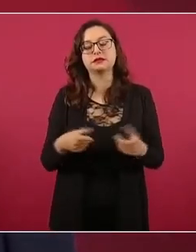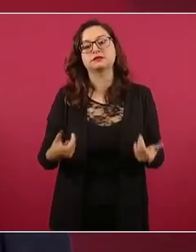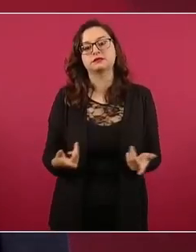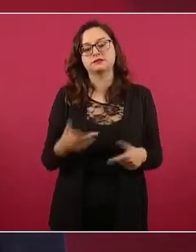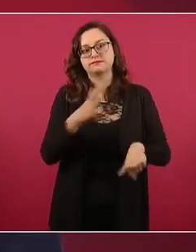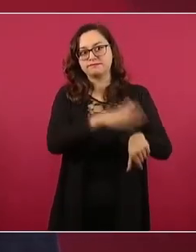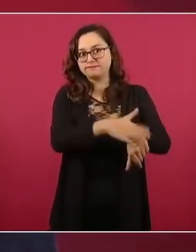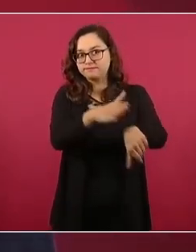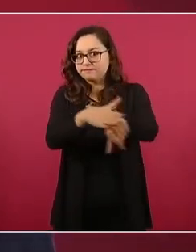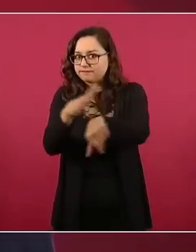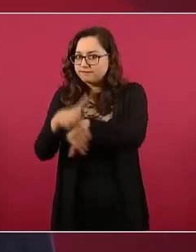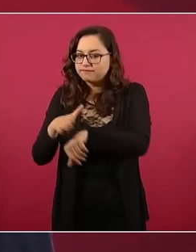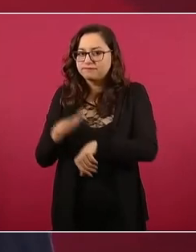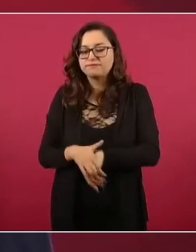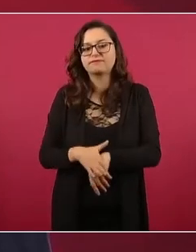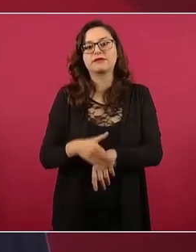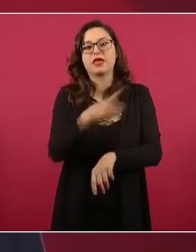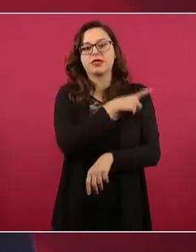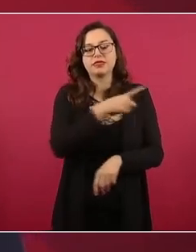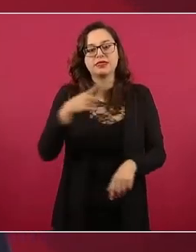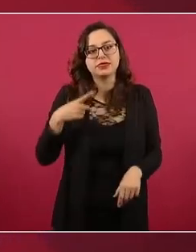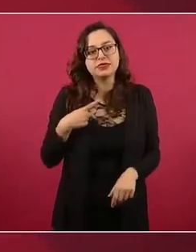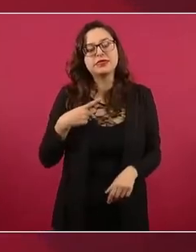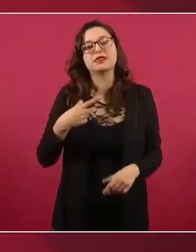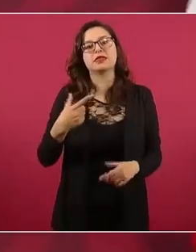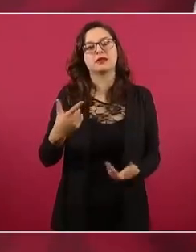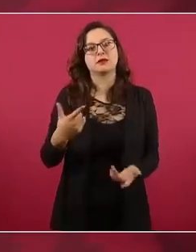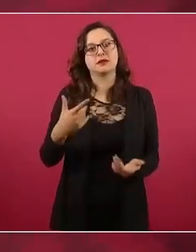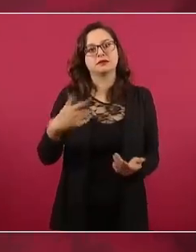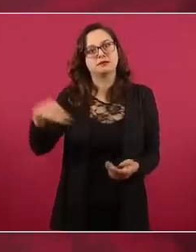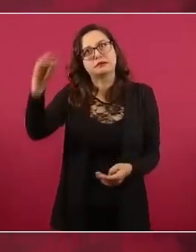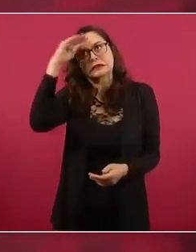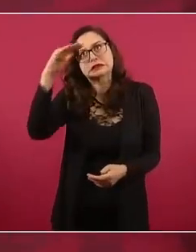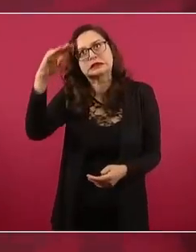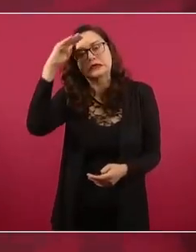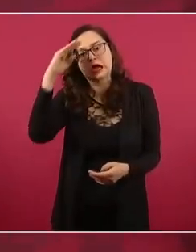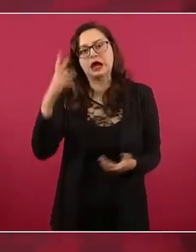seguir disponiendo de agua